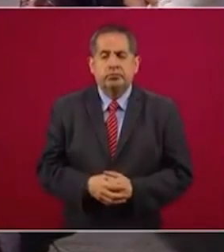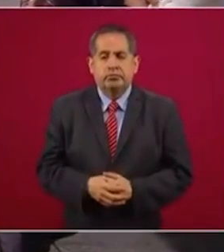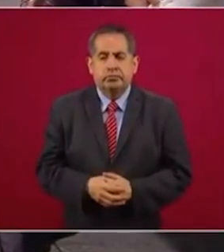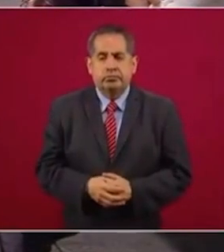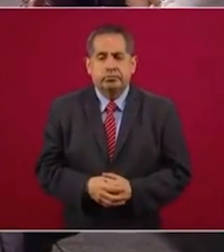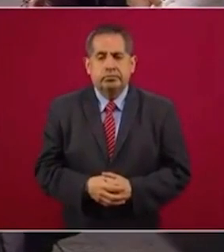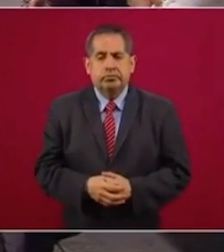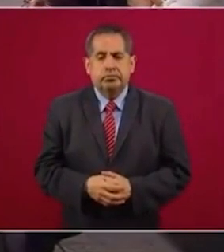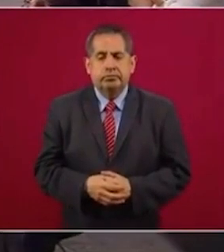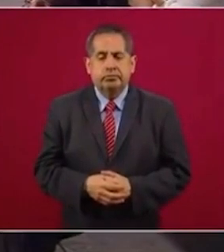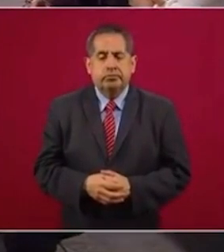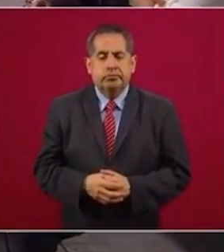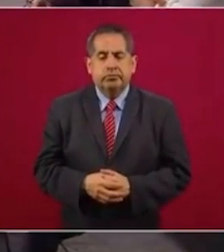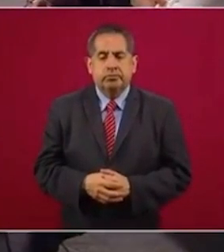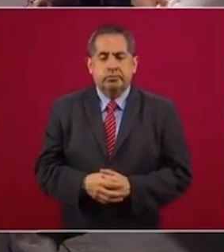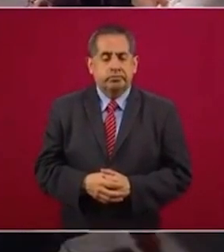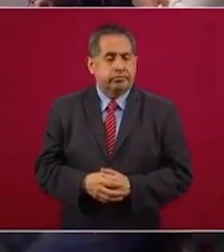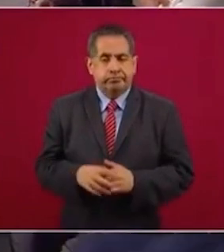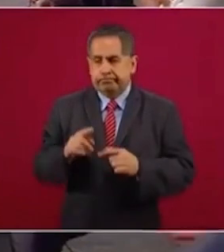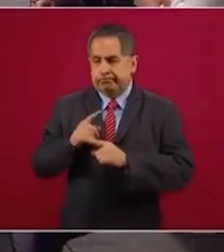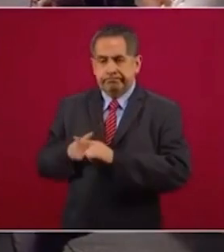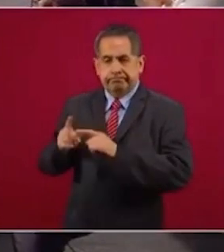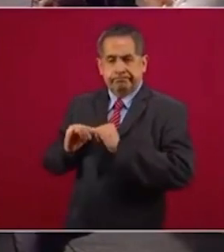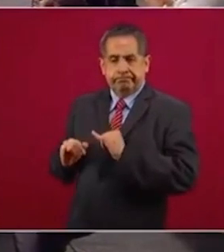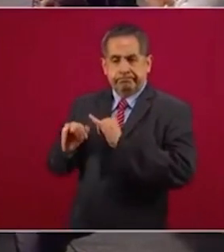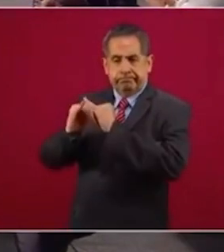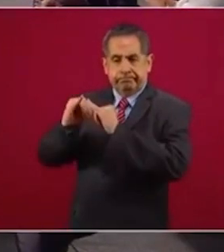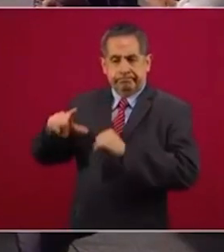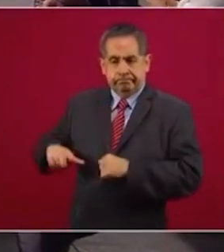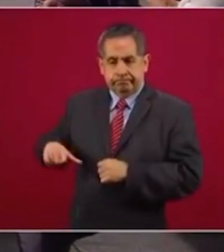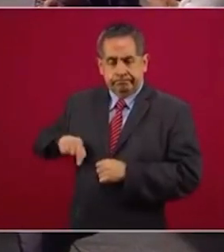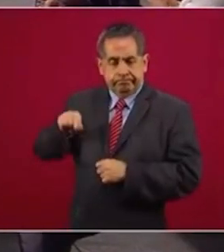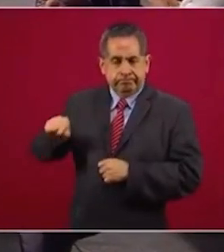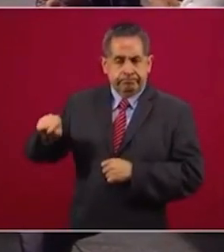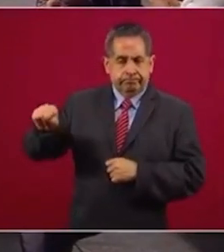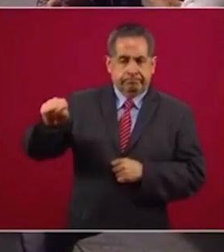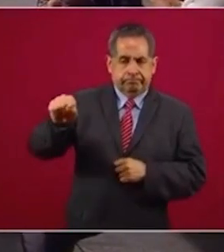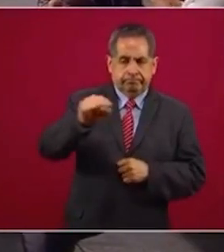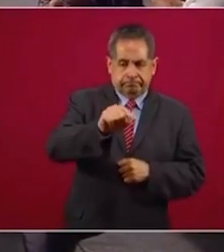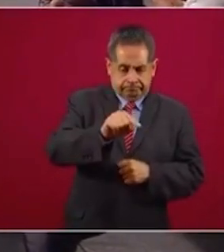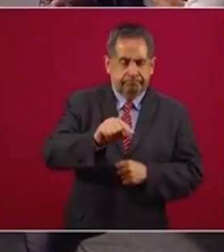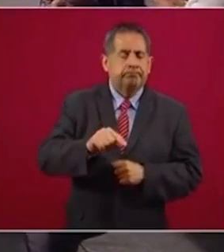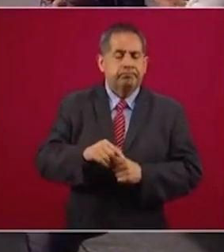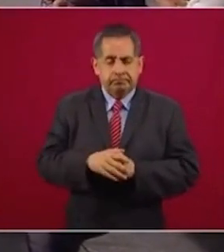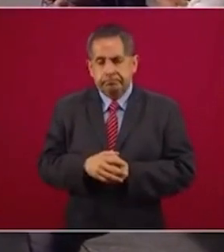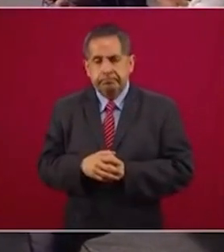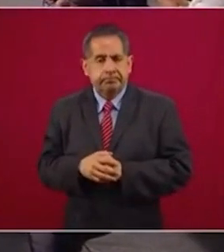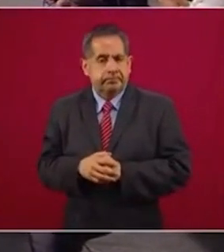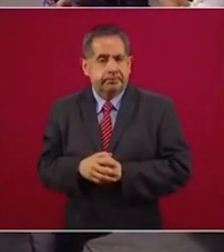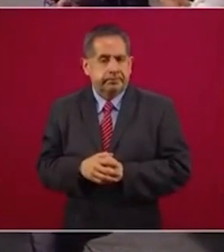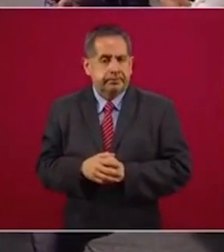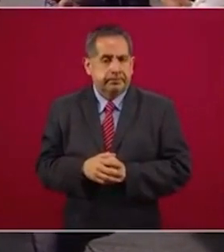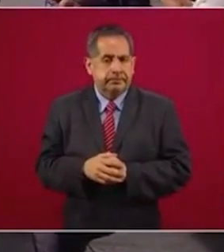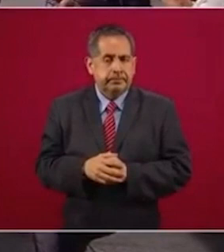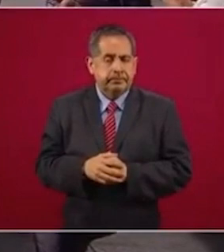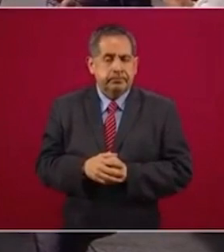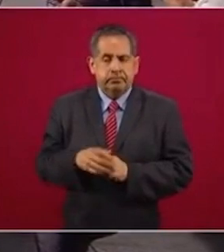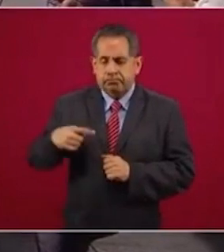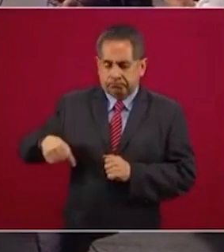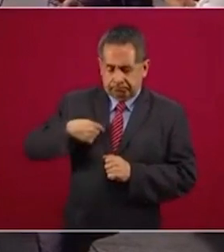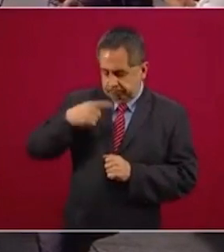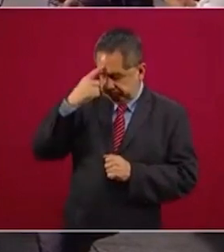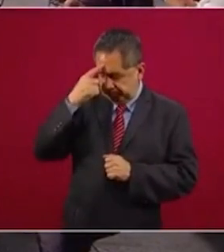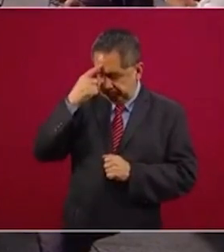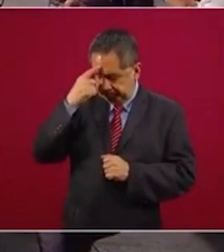Hemos, como todas las instancias del gobierno, puesto